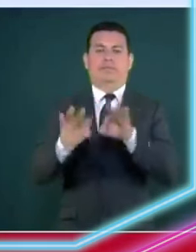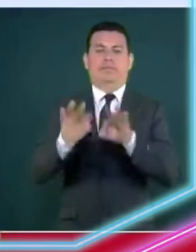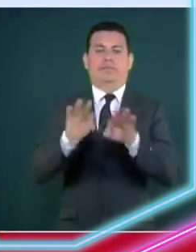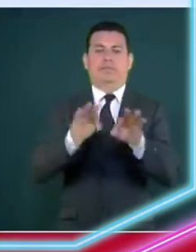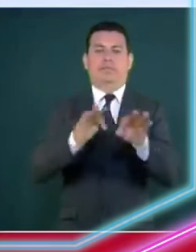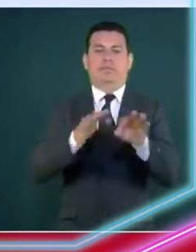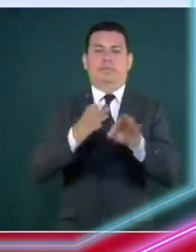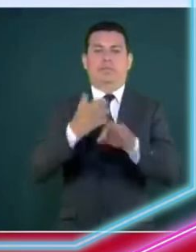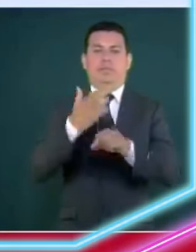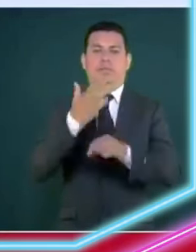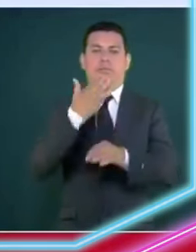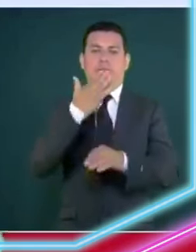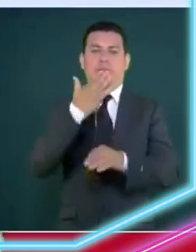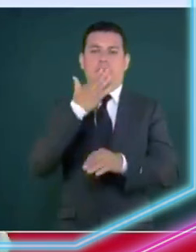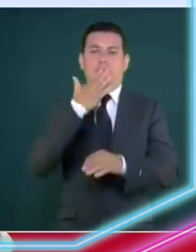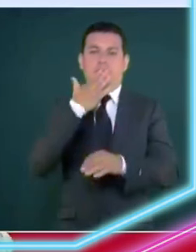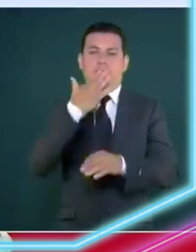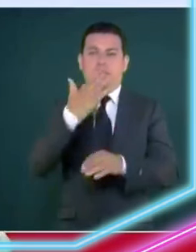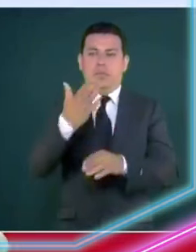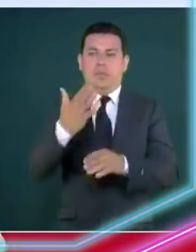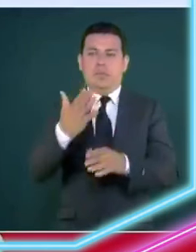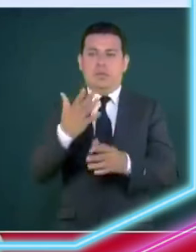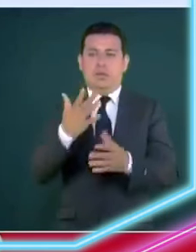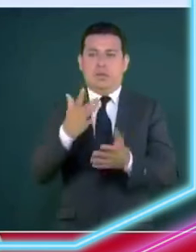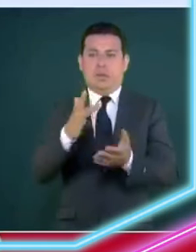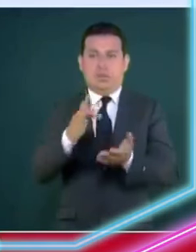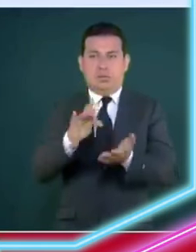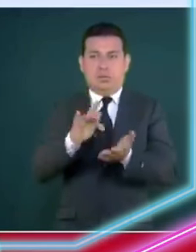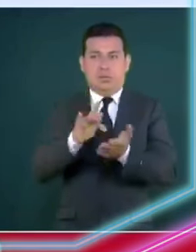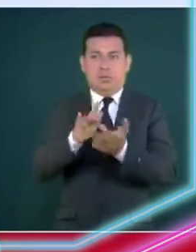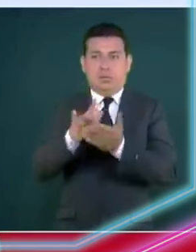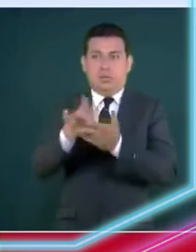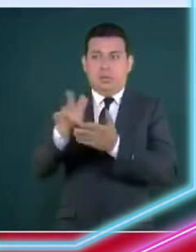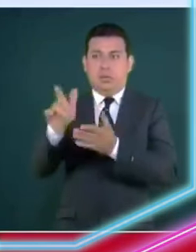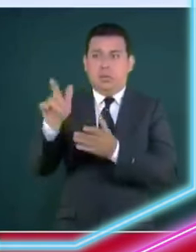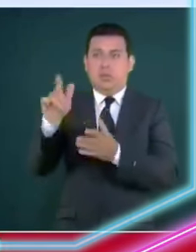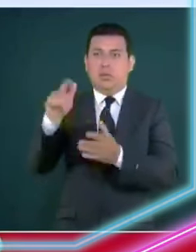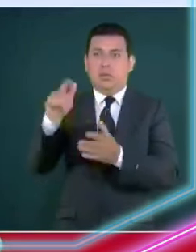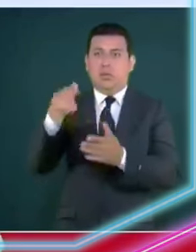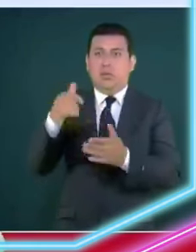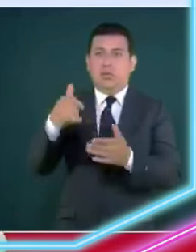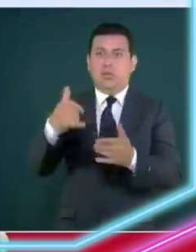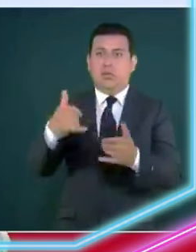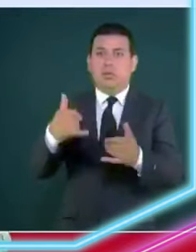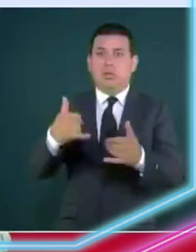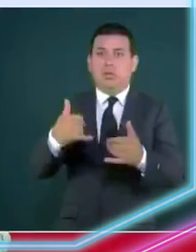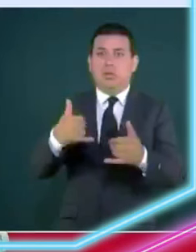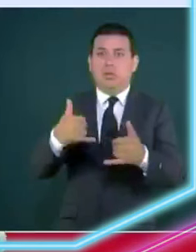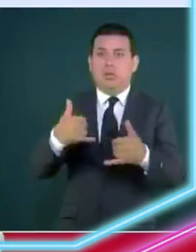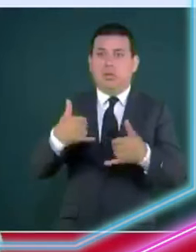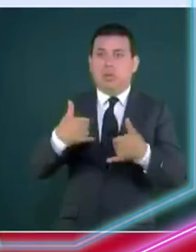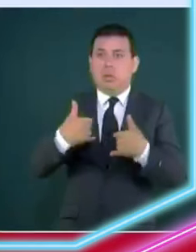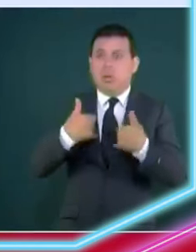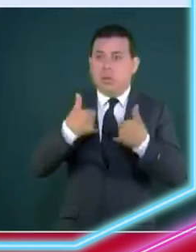van rumbo a eeuu que no lo hacen por la situación económica yo no creo que los colombianos o que los ecuatorianos estén